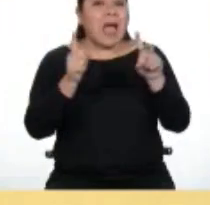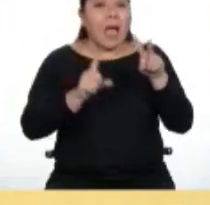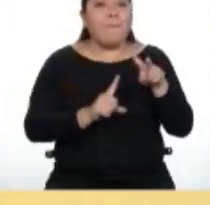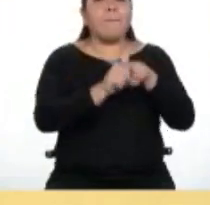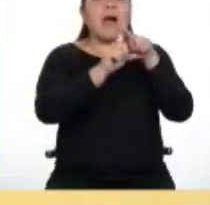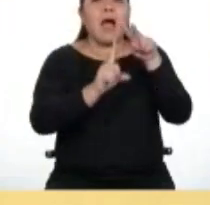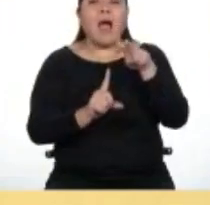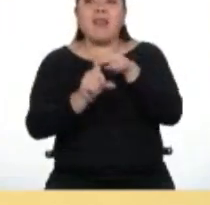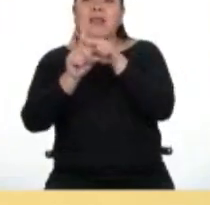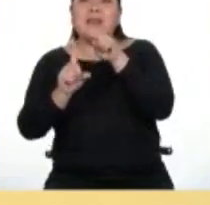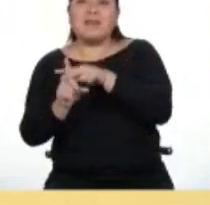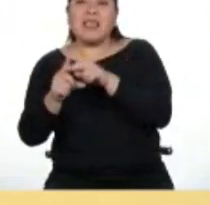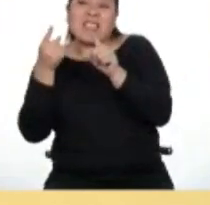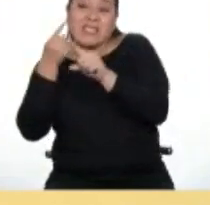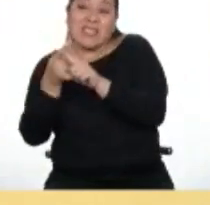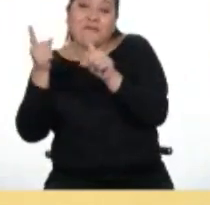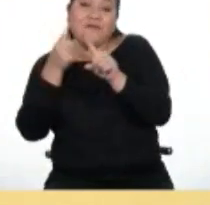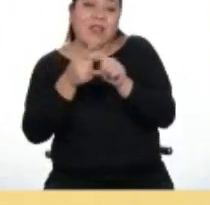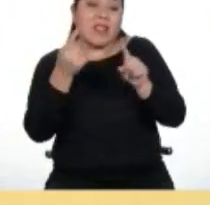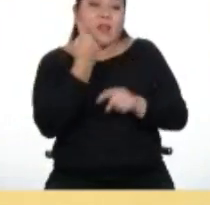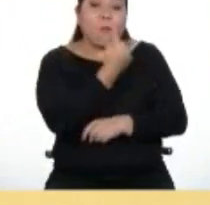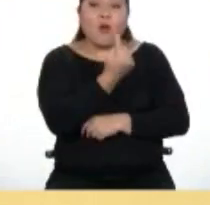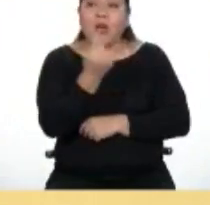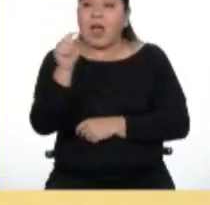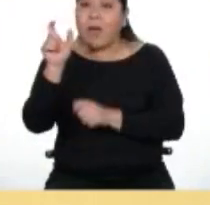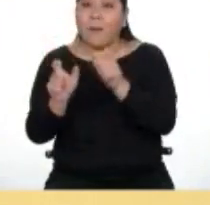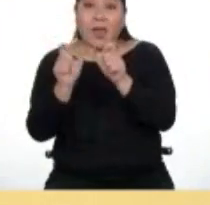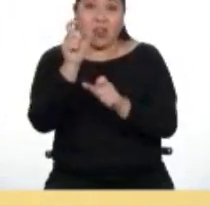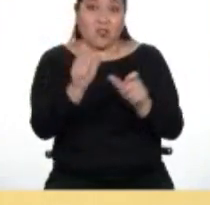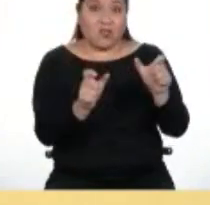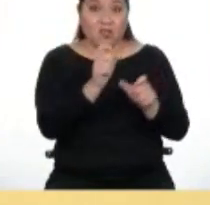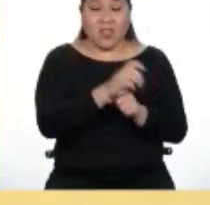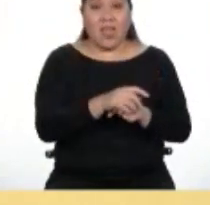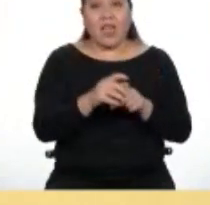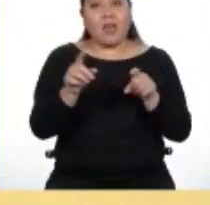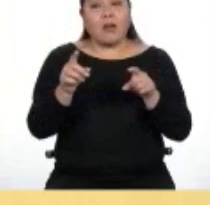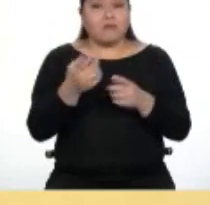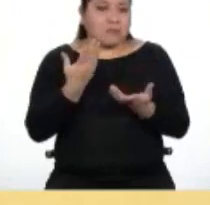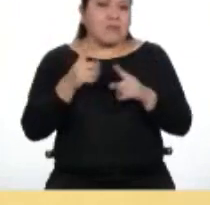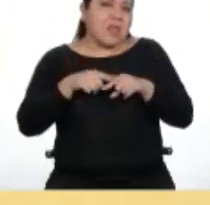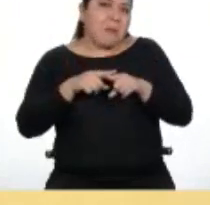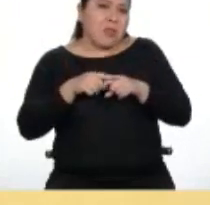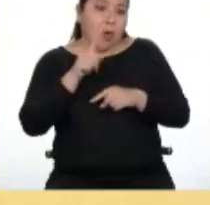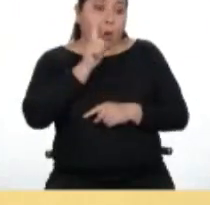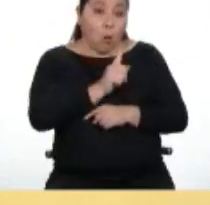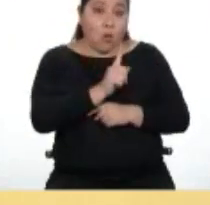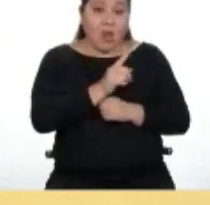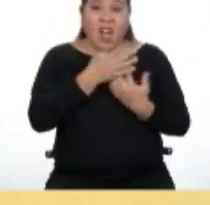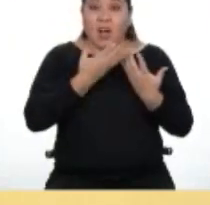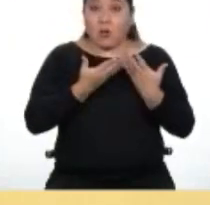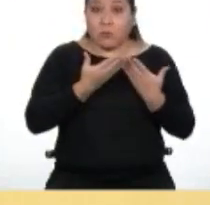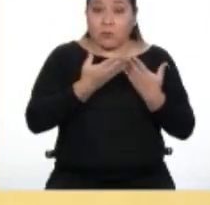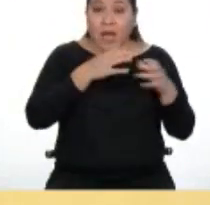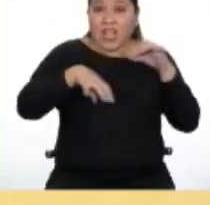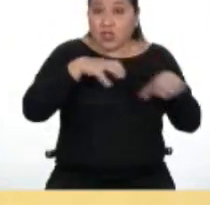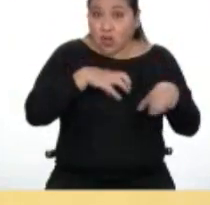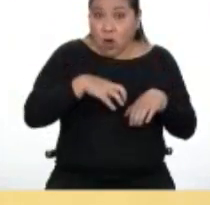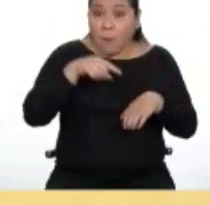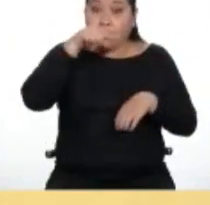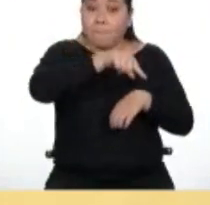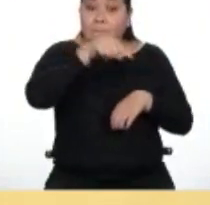varían de persona a persona, incluso ante un mismo estímulo. Y eso que mencionas, que